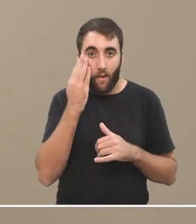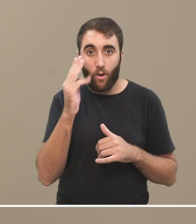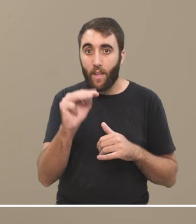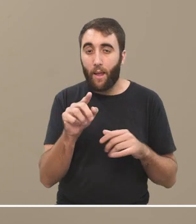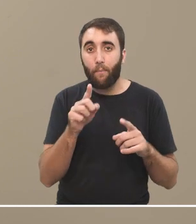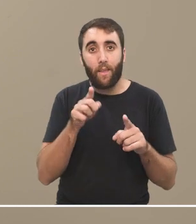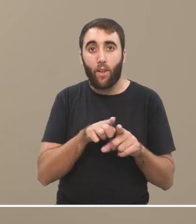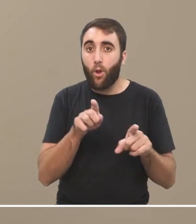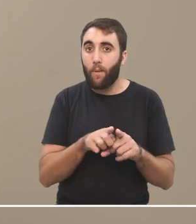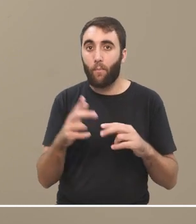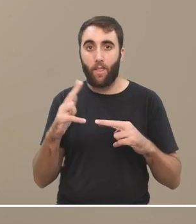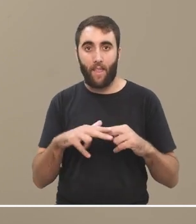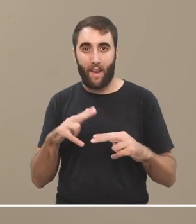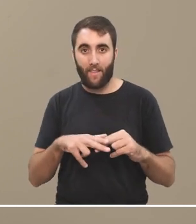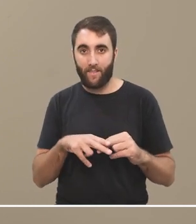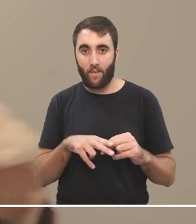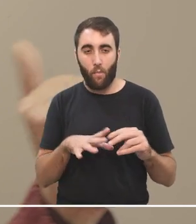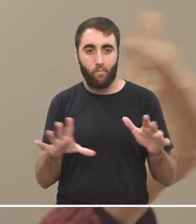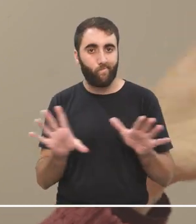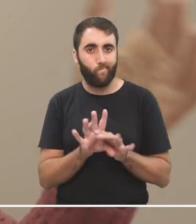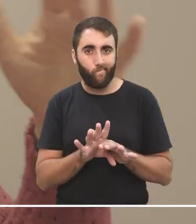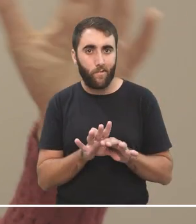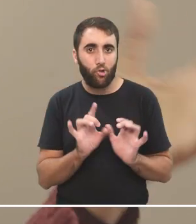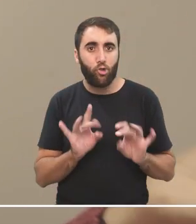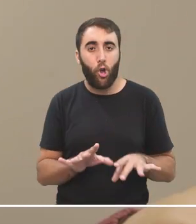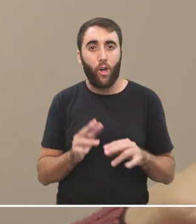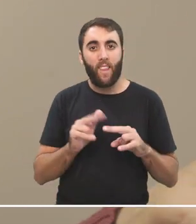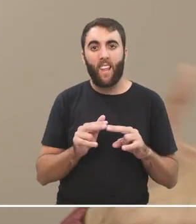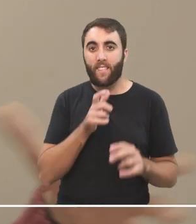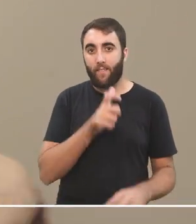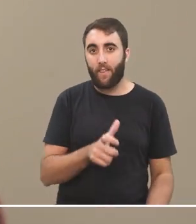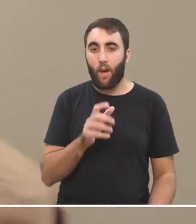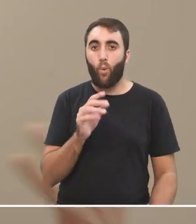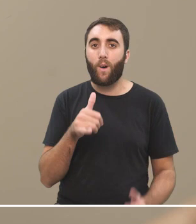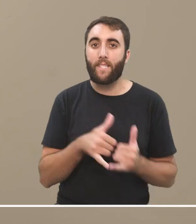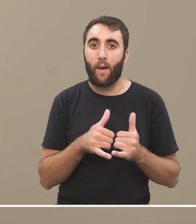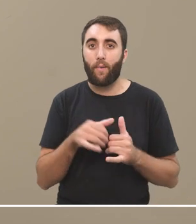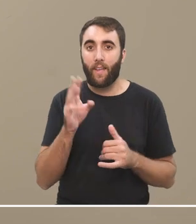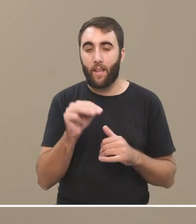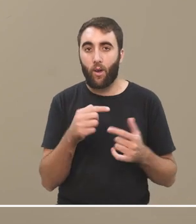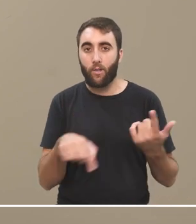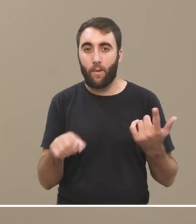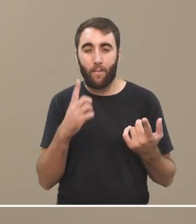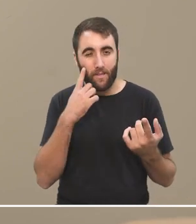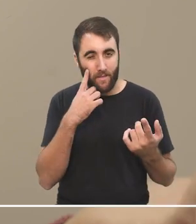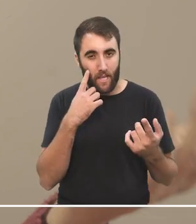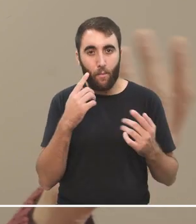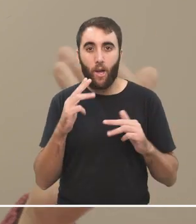Instagram. Y, bueno, si estamos pensando prácticamente internet como un nuevo espacio público,